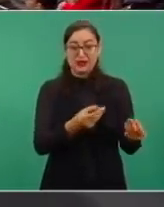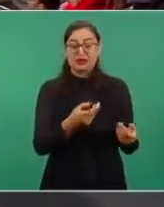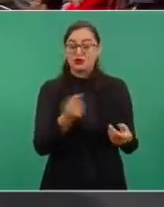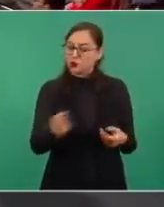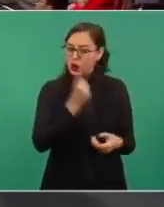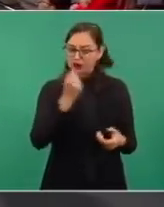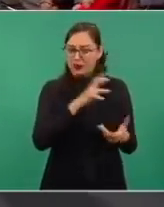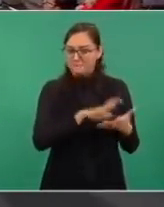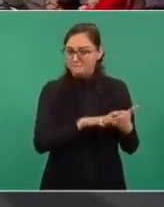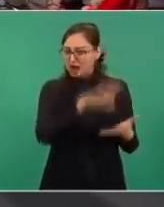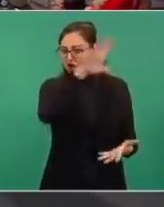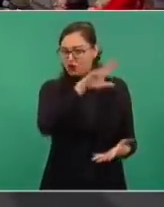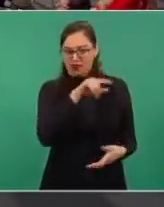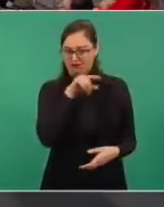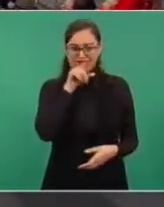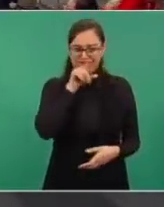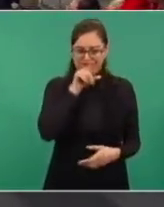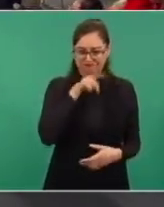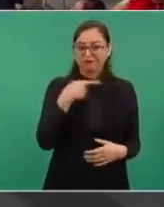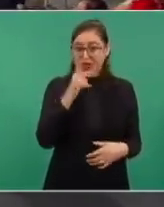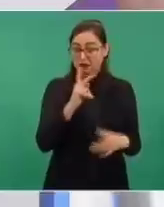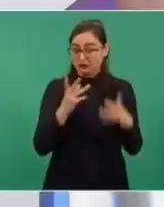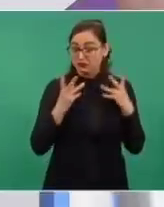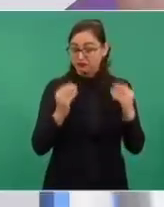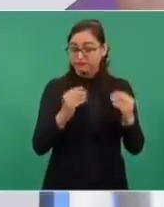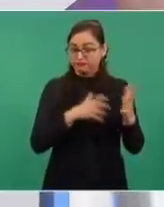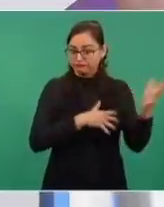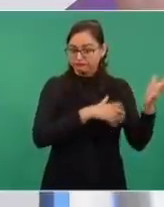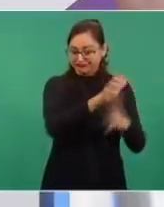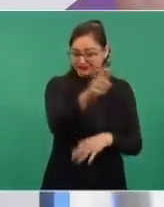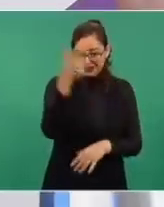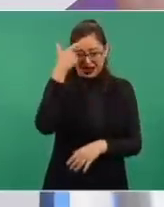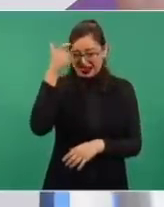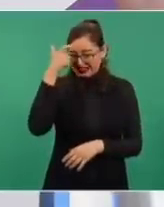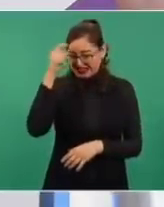mayoría, pero sí son millones los que piensan así.